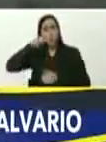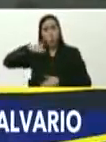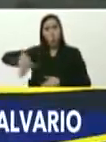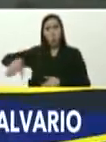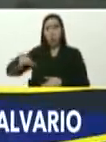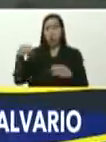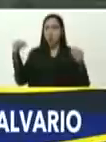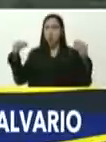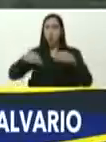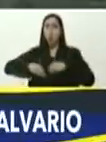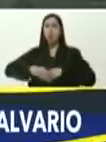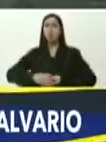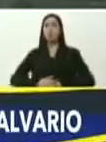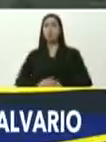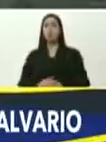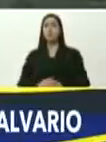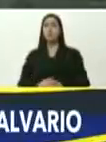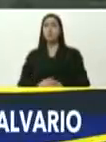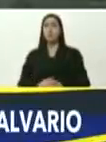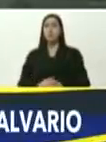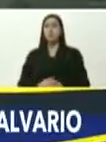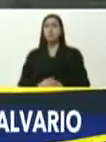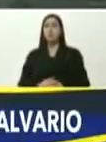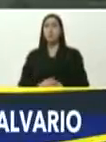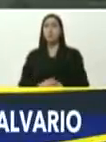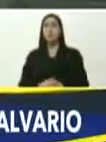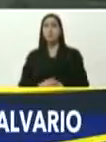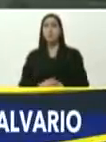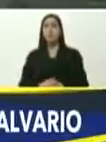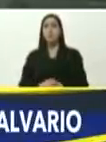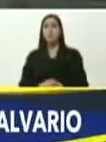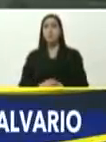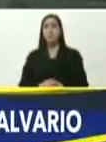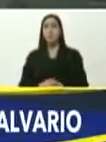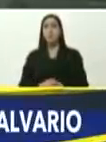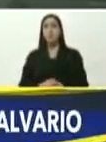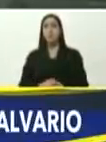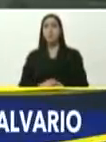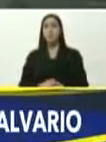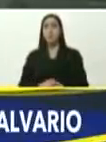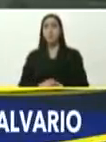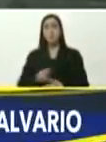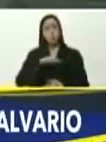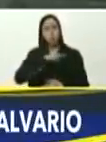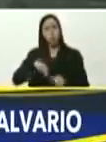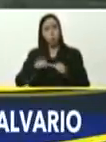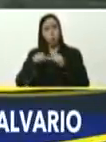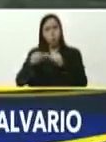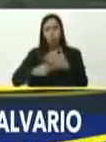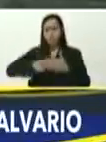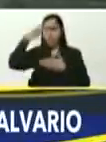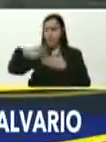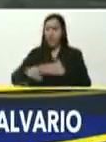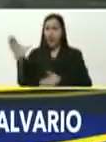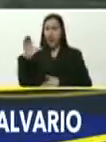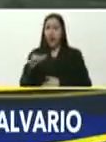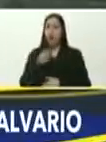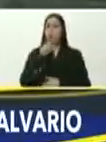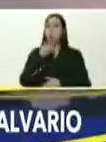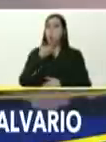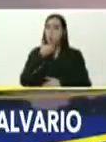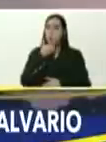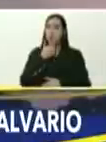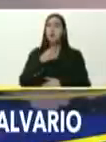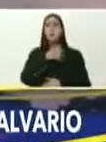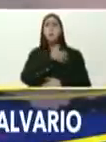organizado, mi comandante, jefe, así que, nosotros, no pararemos, el plan Caracas, patriota,